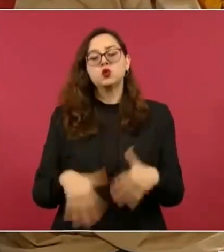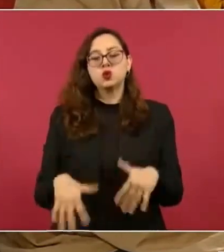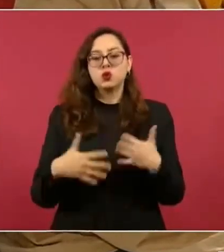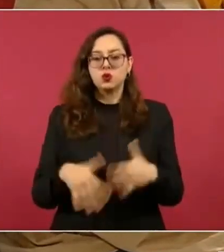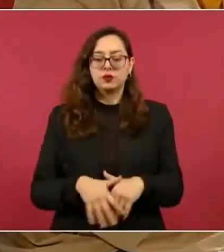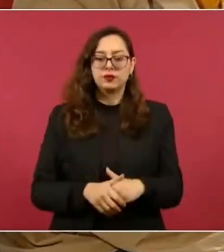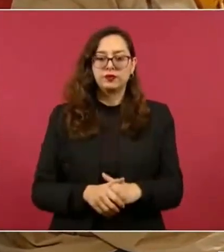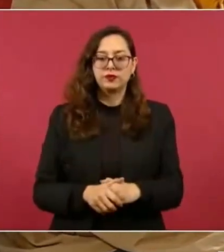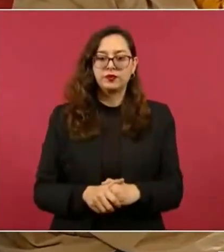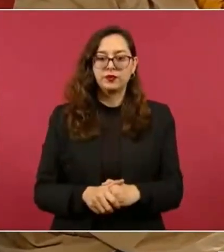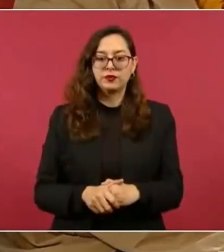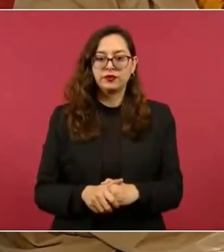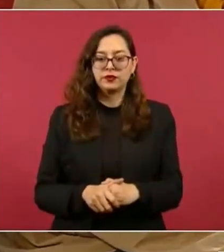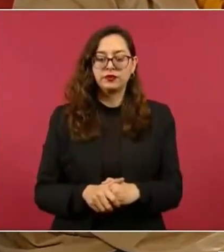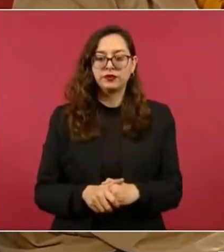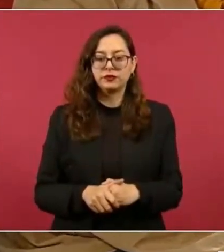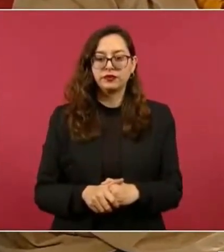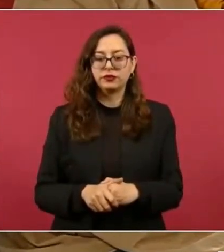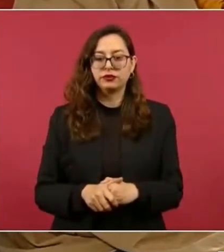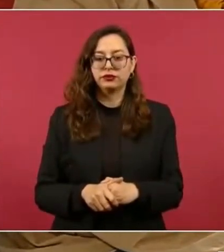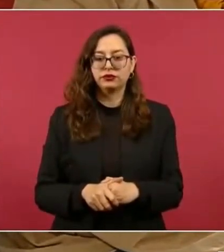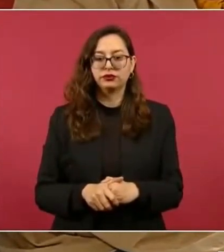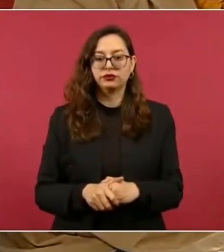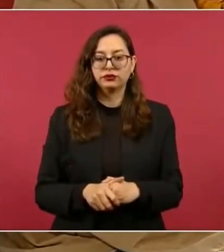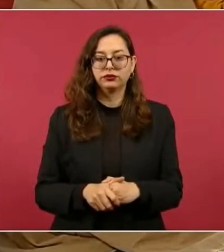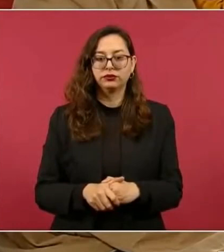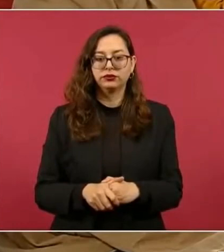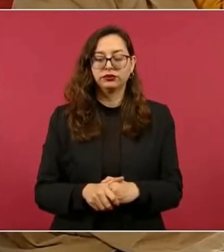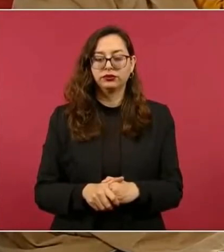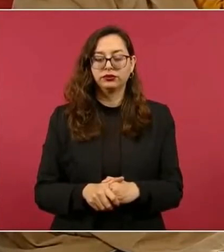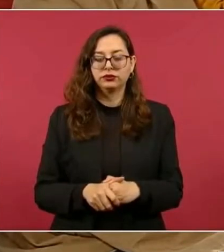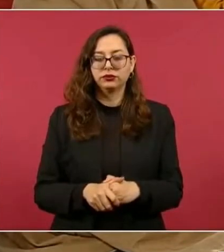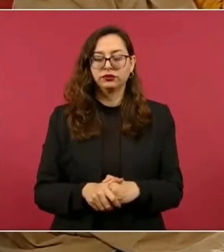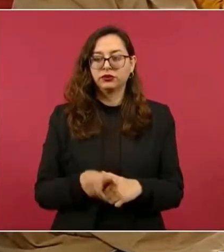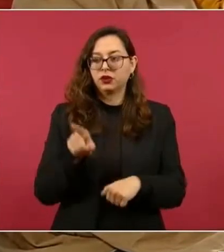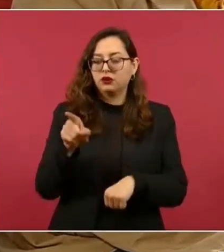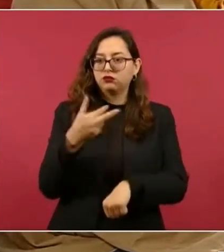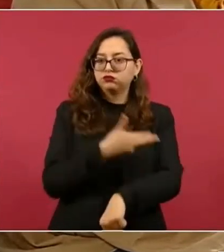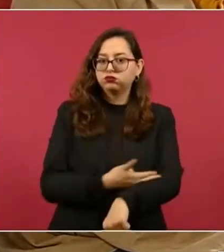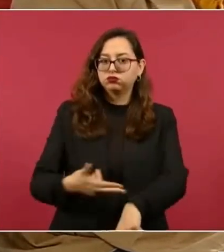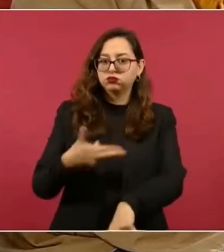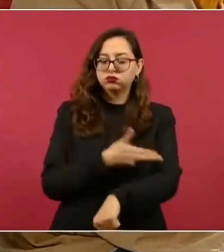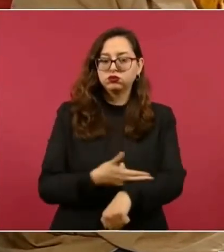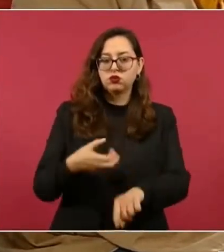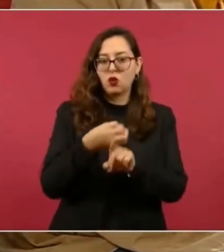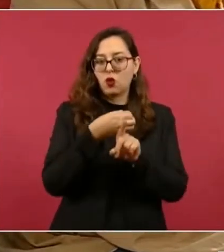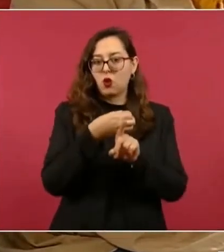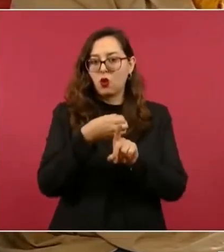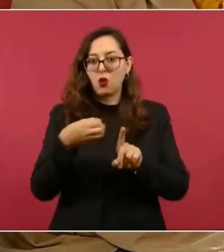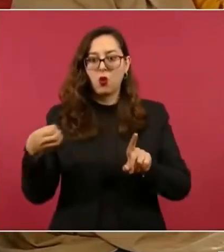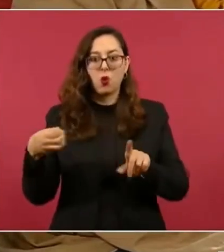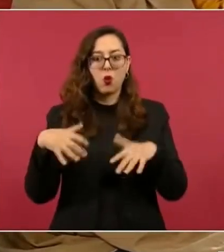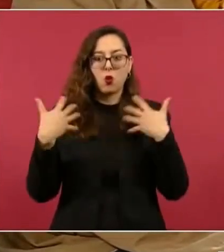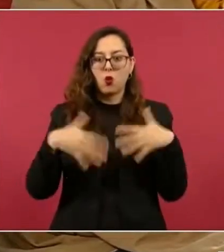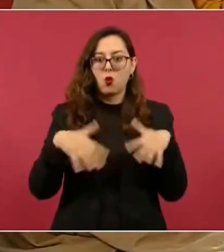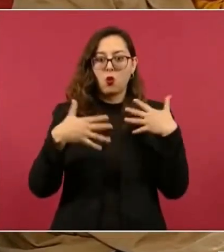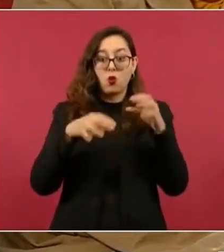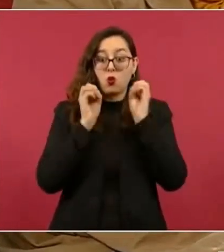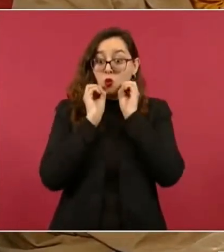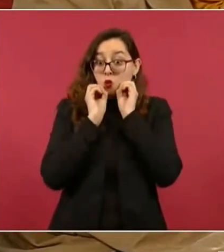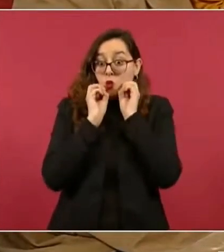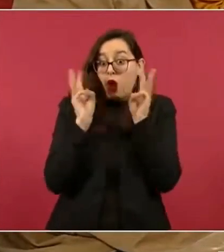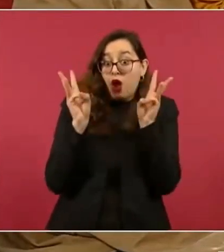cinematográficos, fue una operación genial que